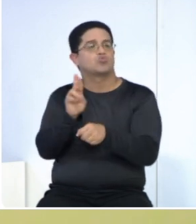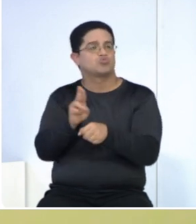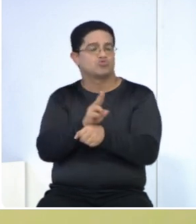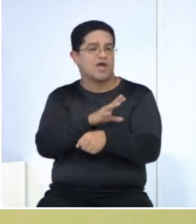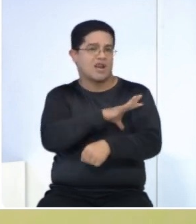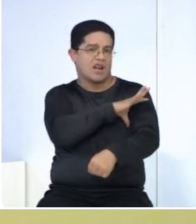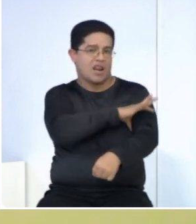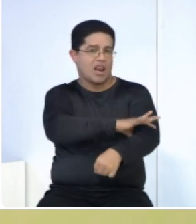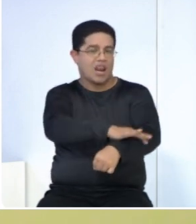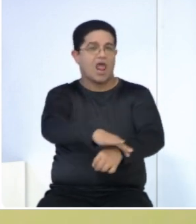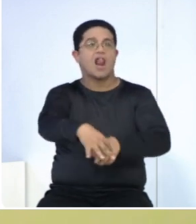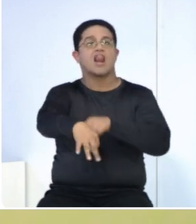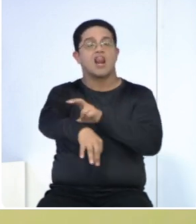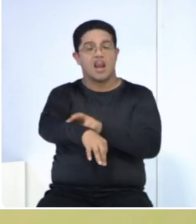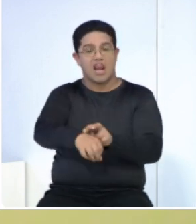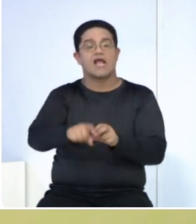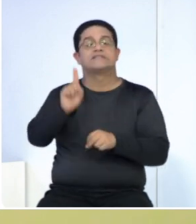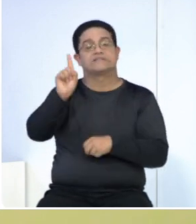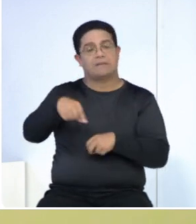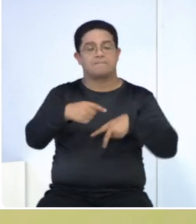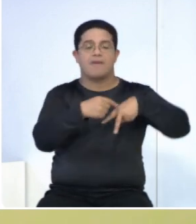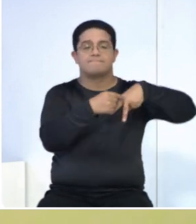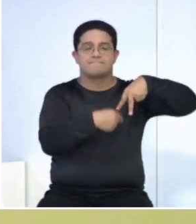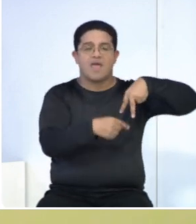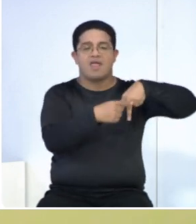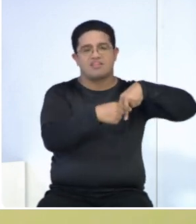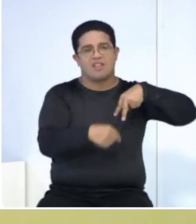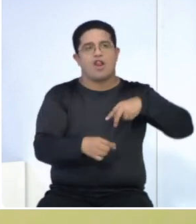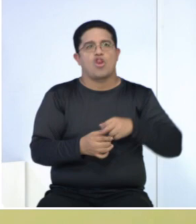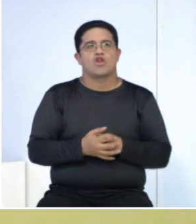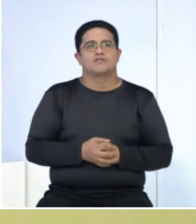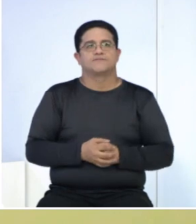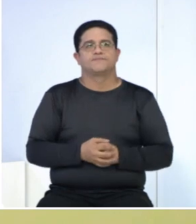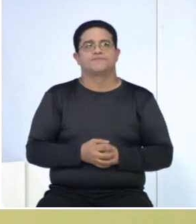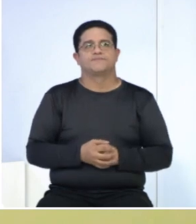manga larga y pantalones largos cuando sea posible.